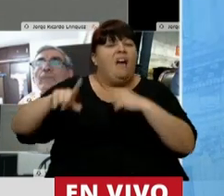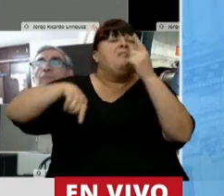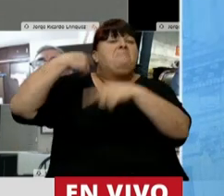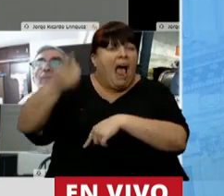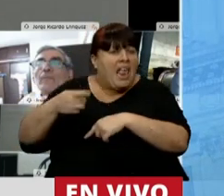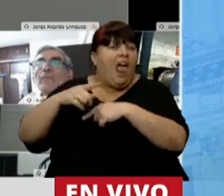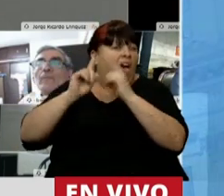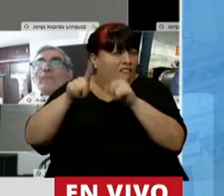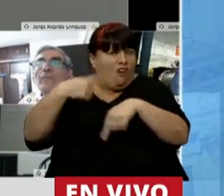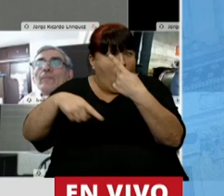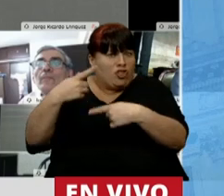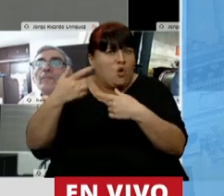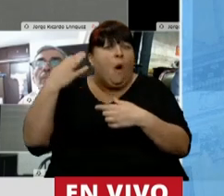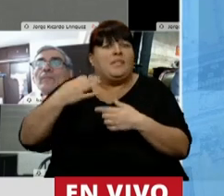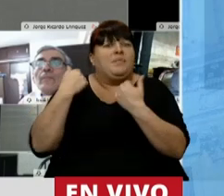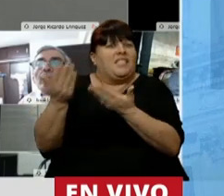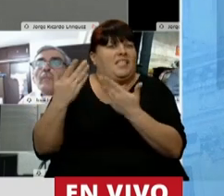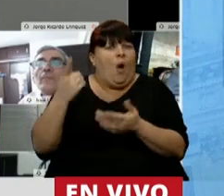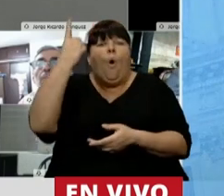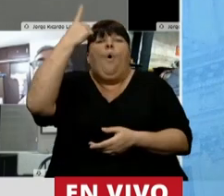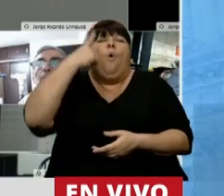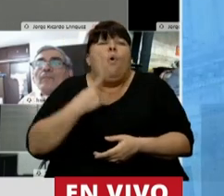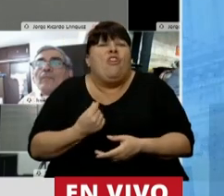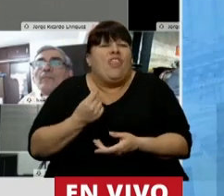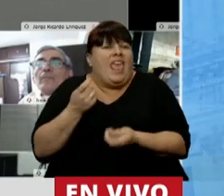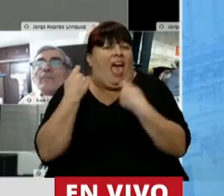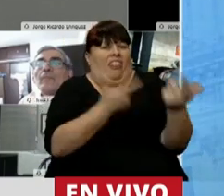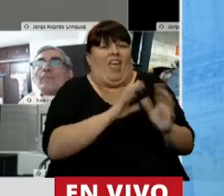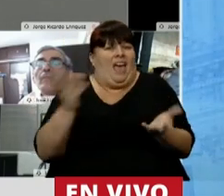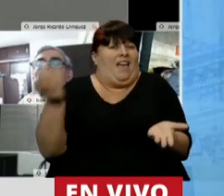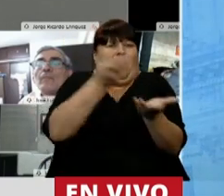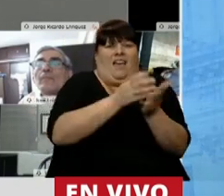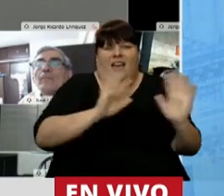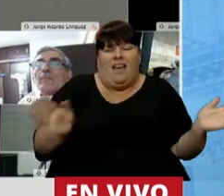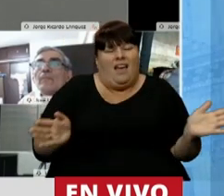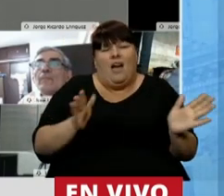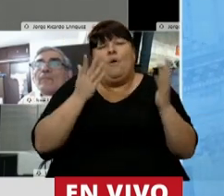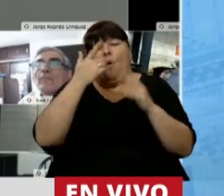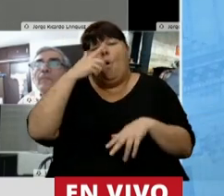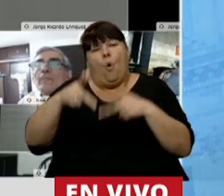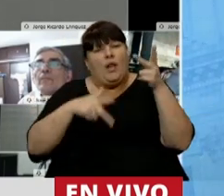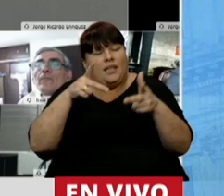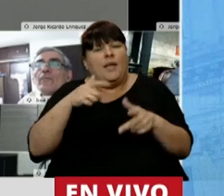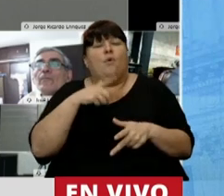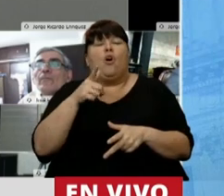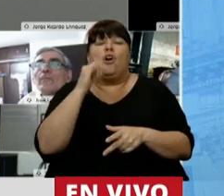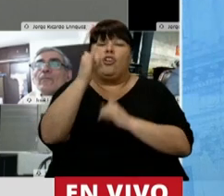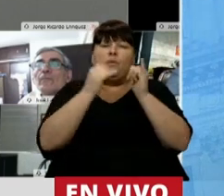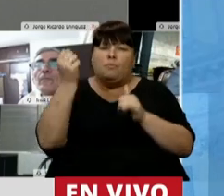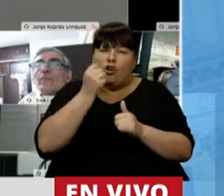van a continuar teniendo estos privilegios. Es un día que la tortilla se da vuelta. Por último, señor Presidente, quiero